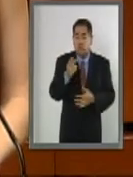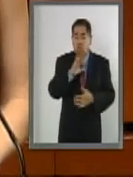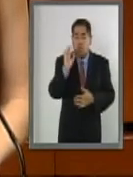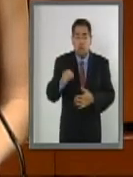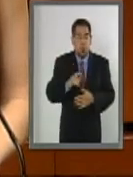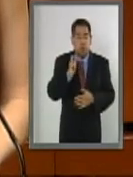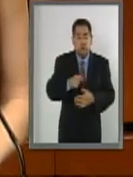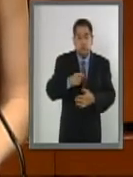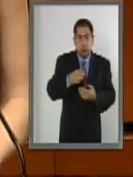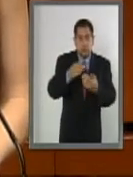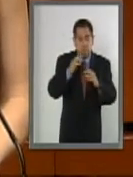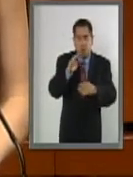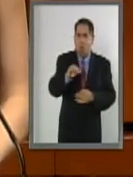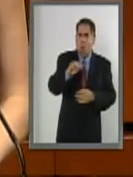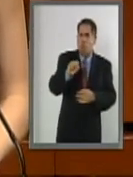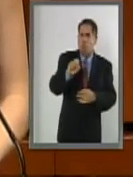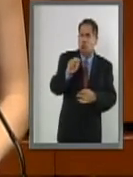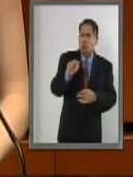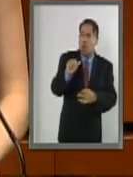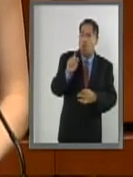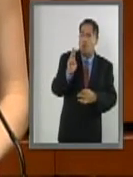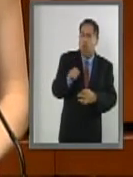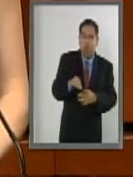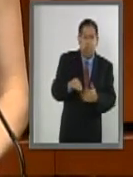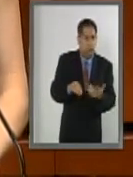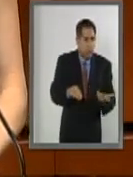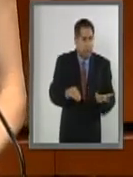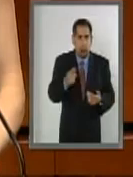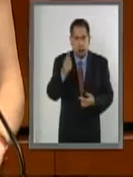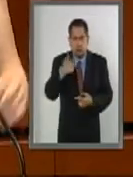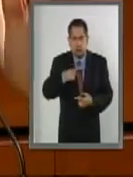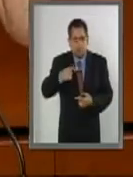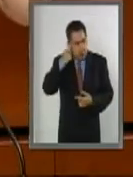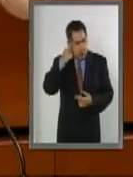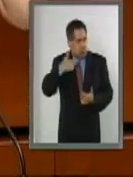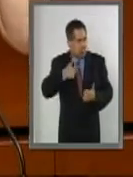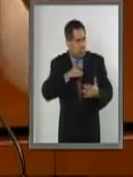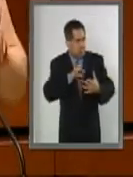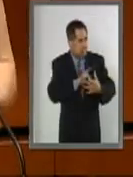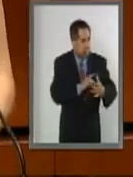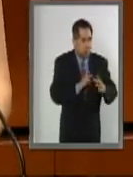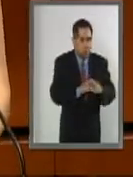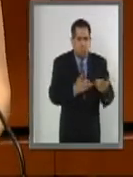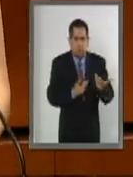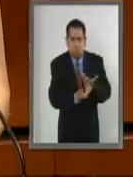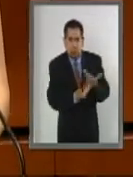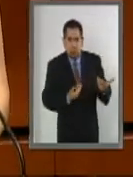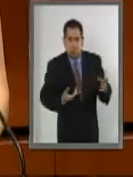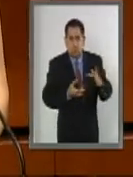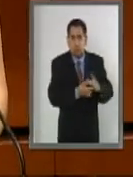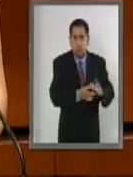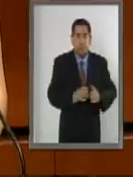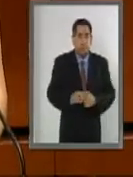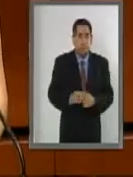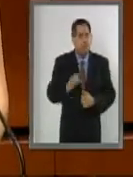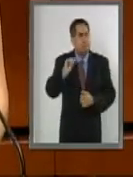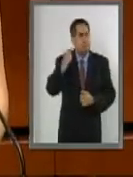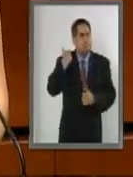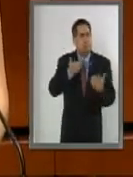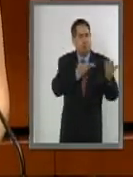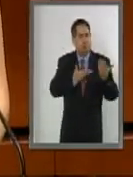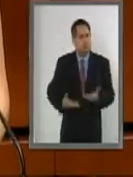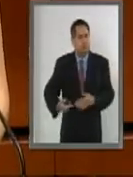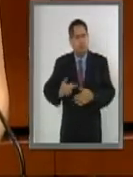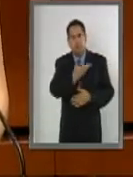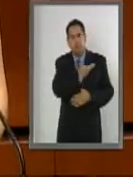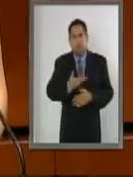por lo que resulta fundamental unir puentes de entendimiento con estas naciones. A raíz de la visita que realizó el presidente